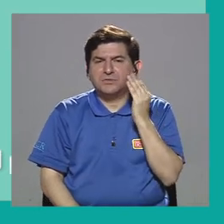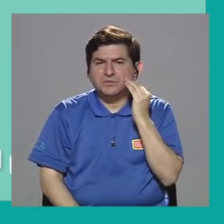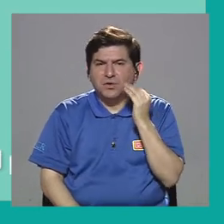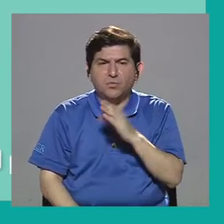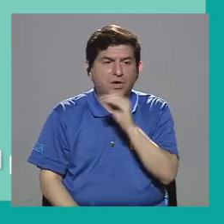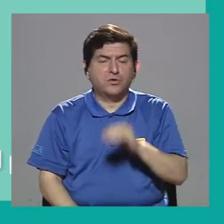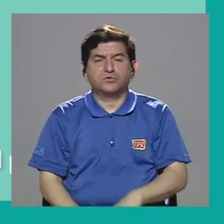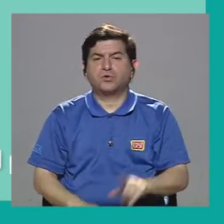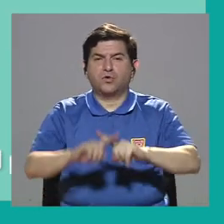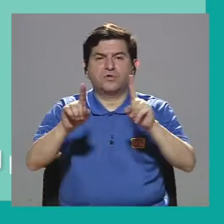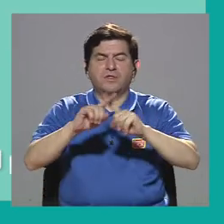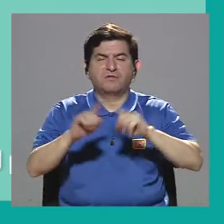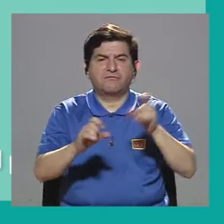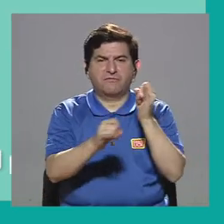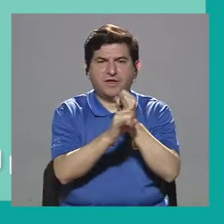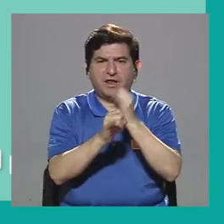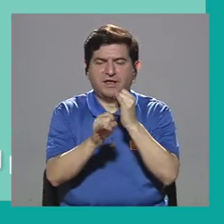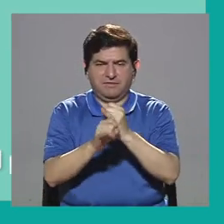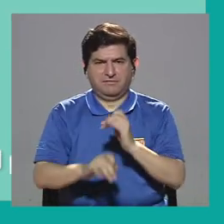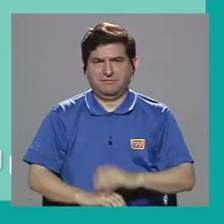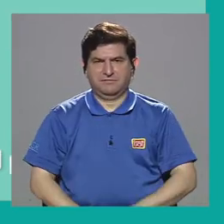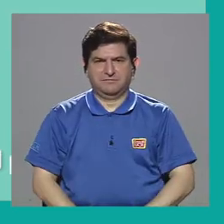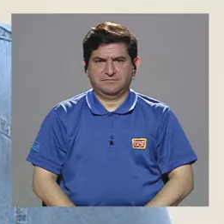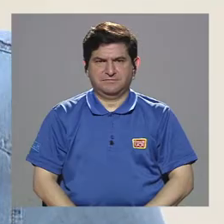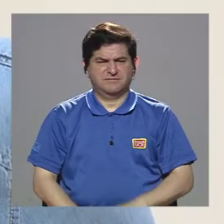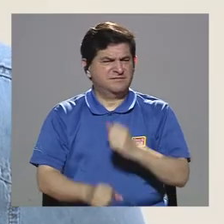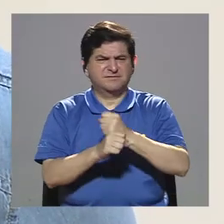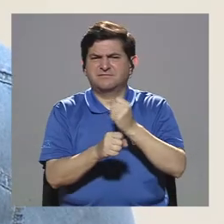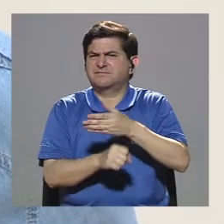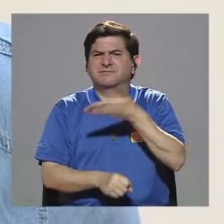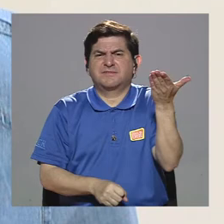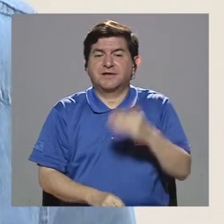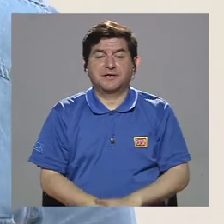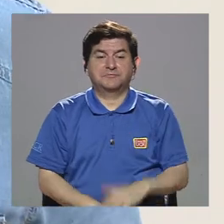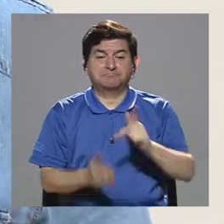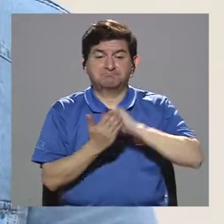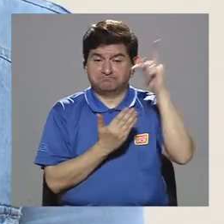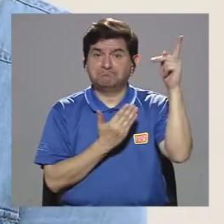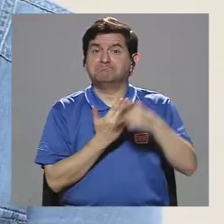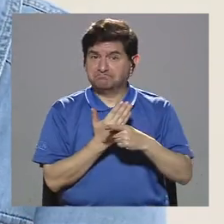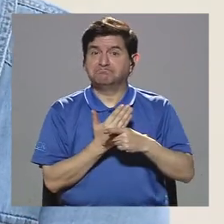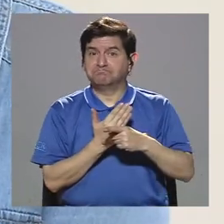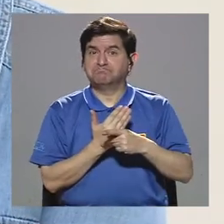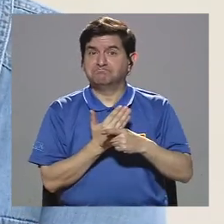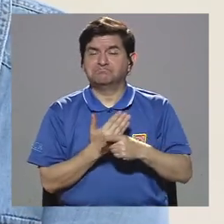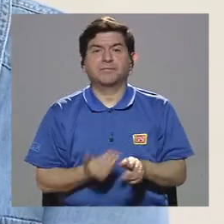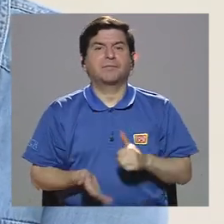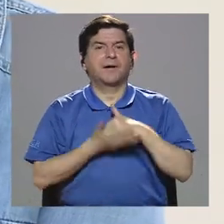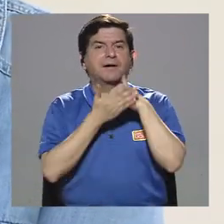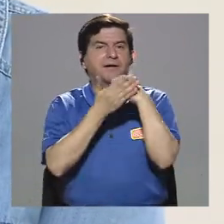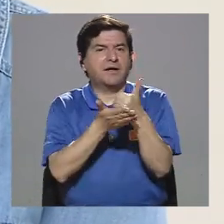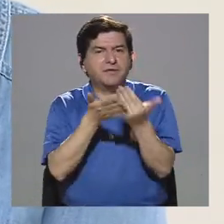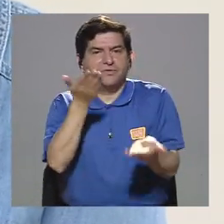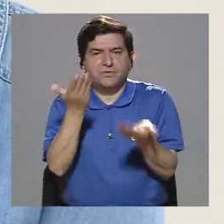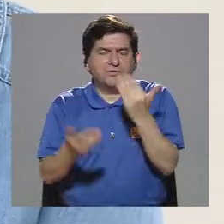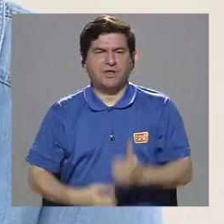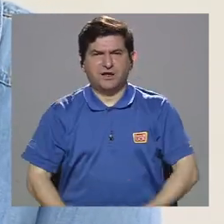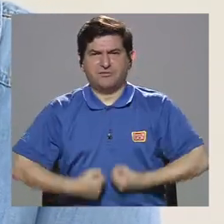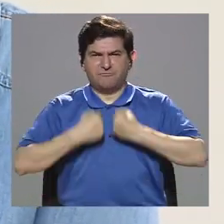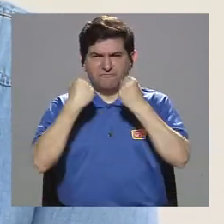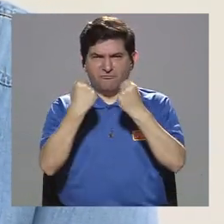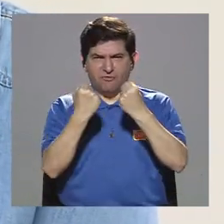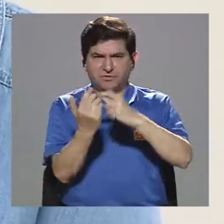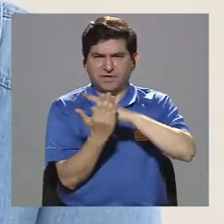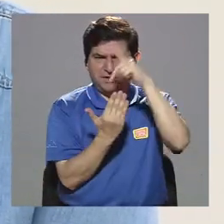institucionales. ¿Qué trabajamos? Son programas si bien o podemos contribuir a algún fortalecimiento de un